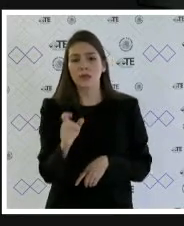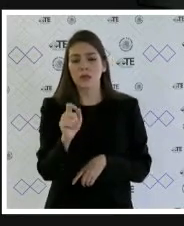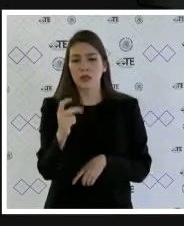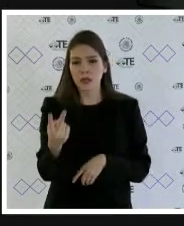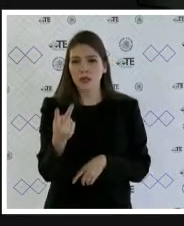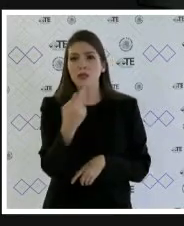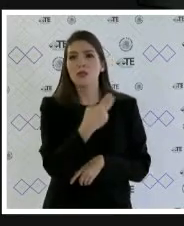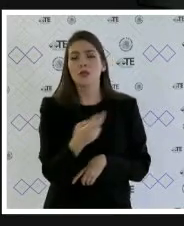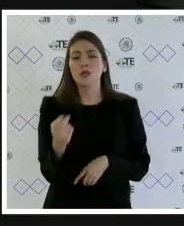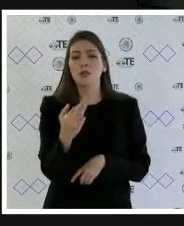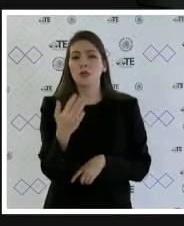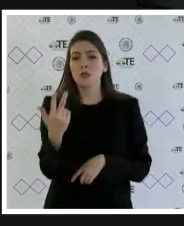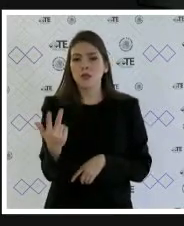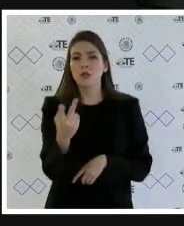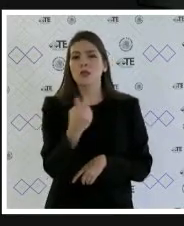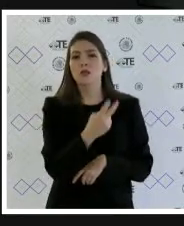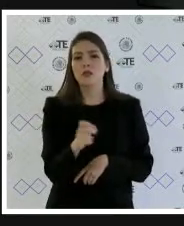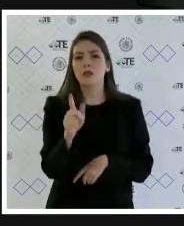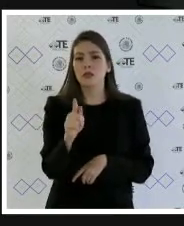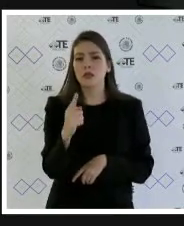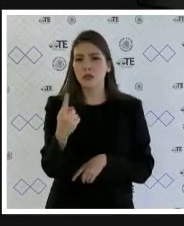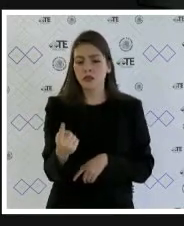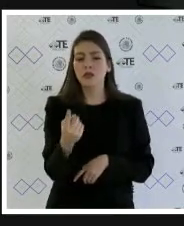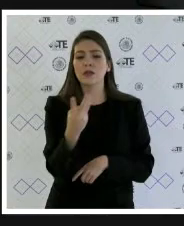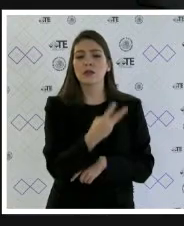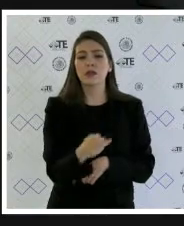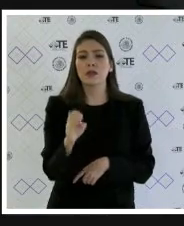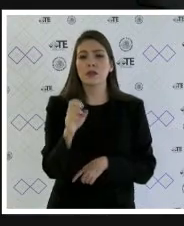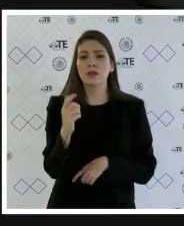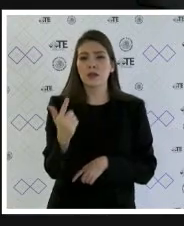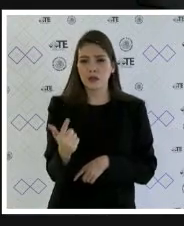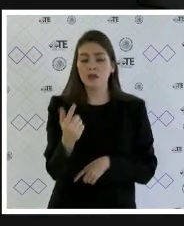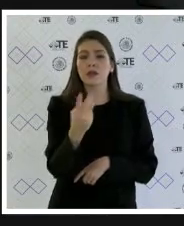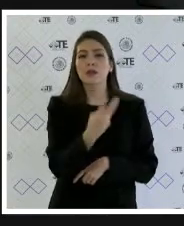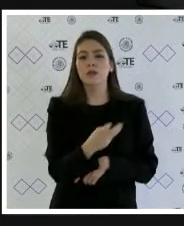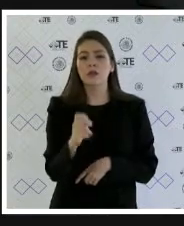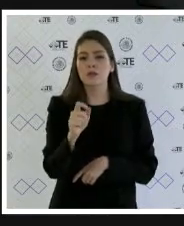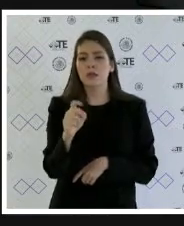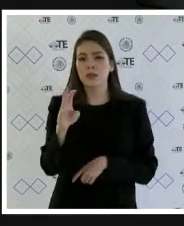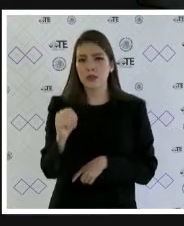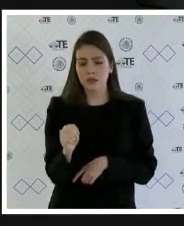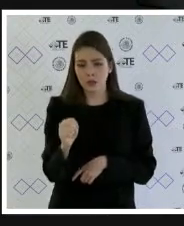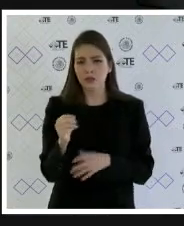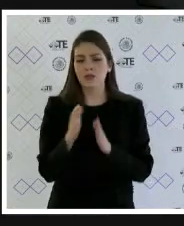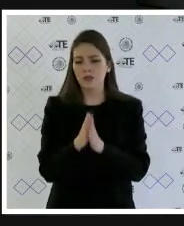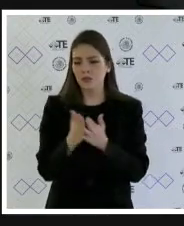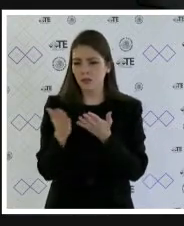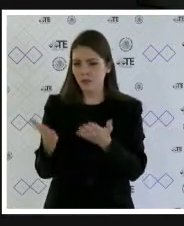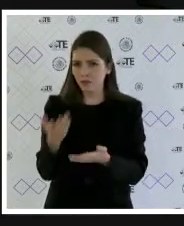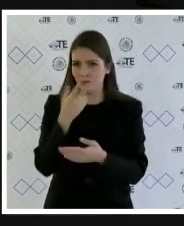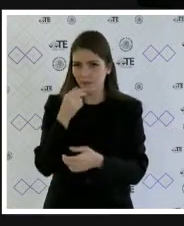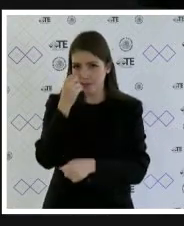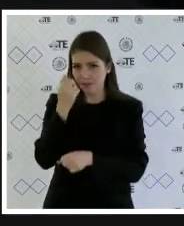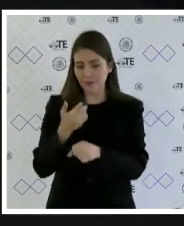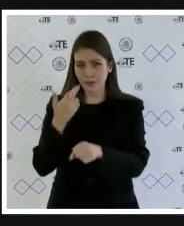doscientos cincuenta y ocho doscientos setenta y uno trescientos siete y trescientos veintinueve adelante secretario